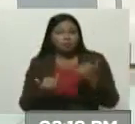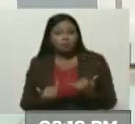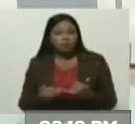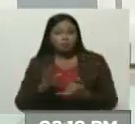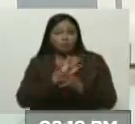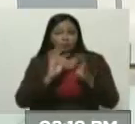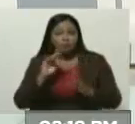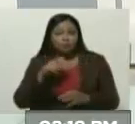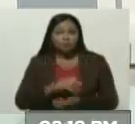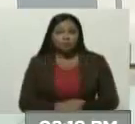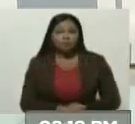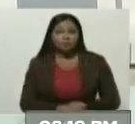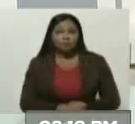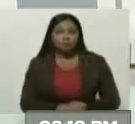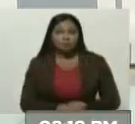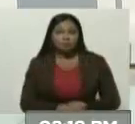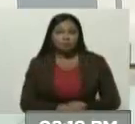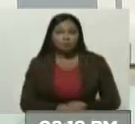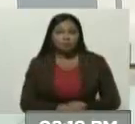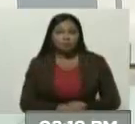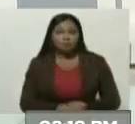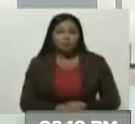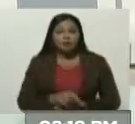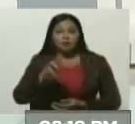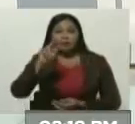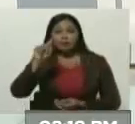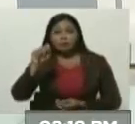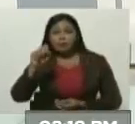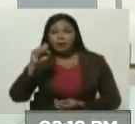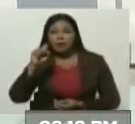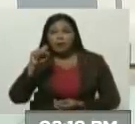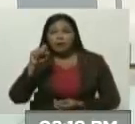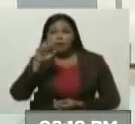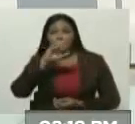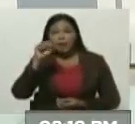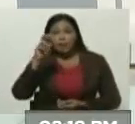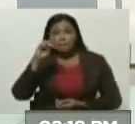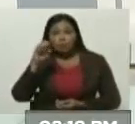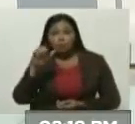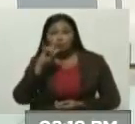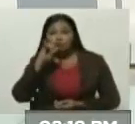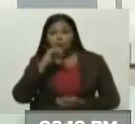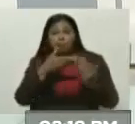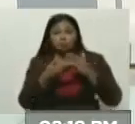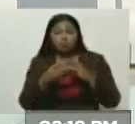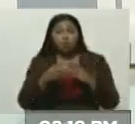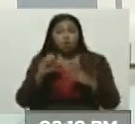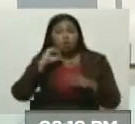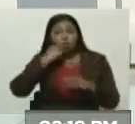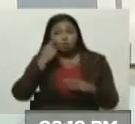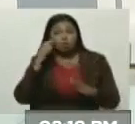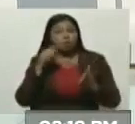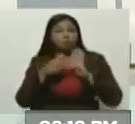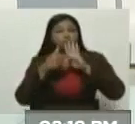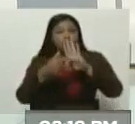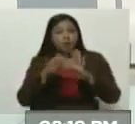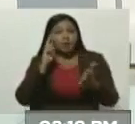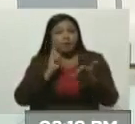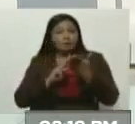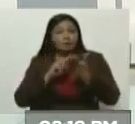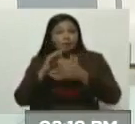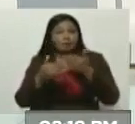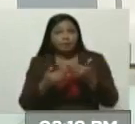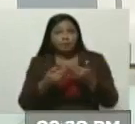y en este caso RT y Sputnik han sido pues canales informativos donde Rusia ha podido mostrar la verdad y desmontar los fake news